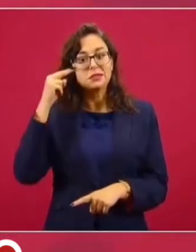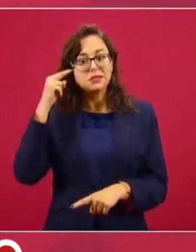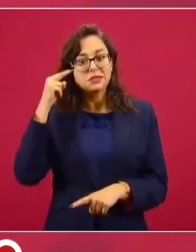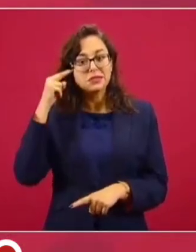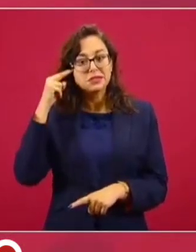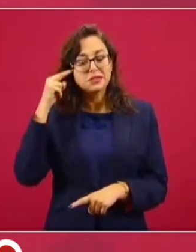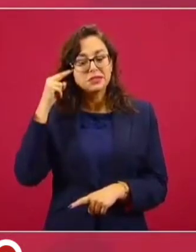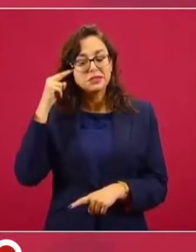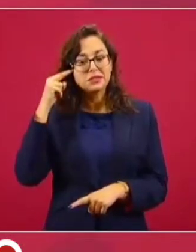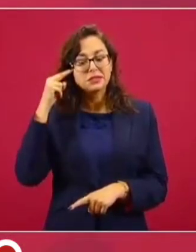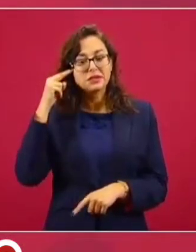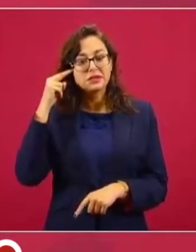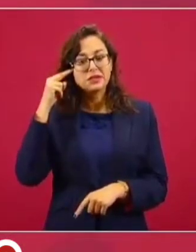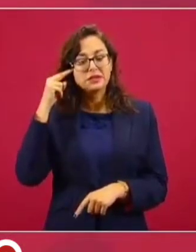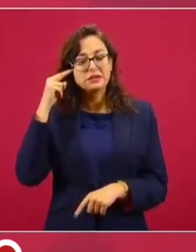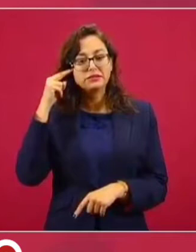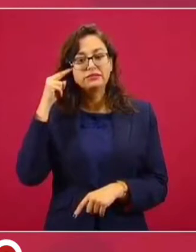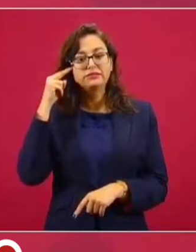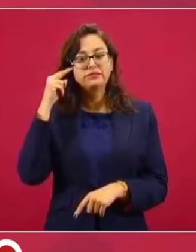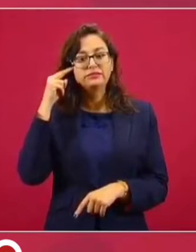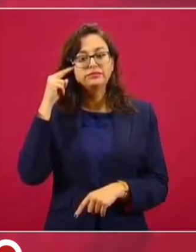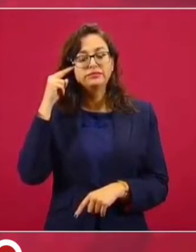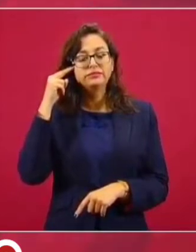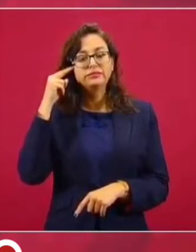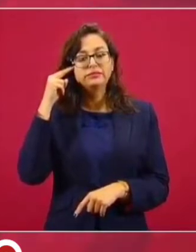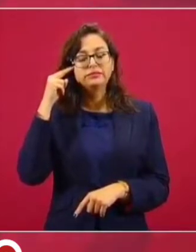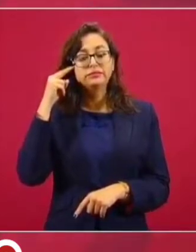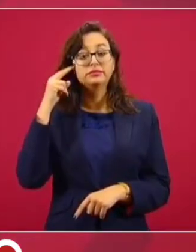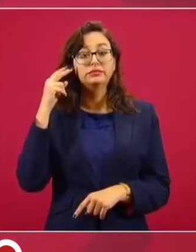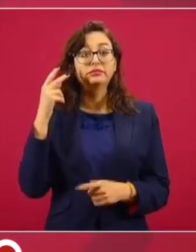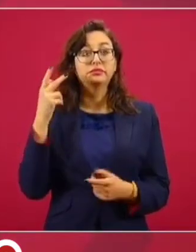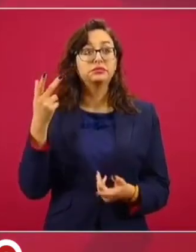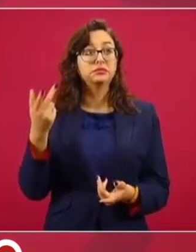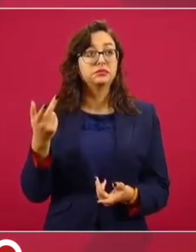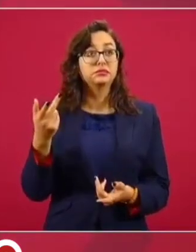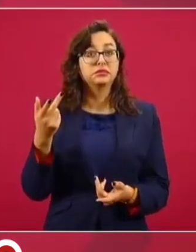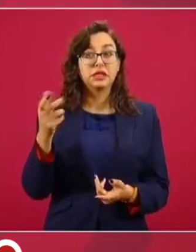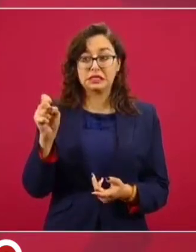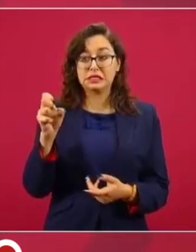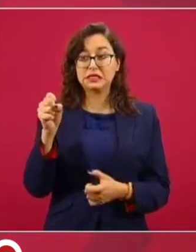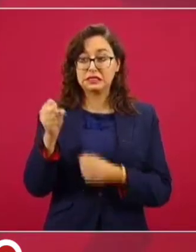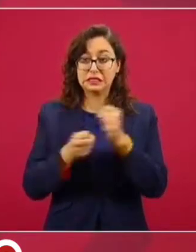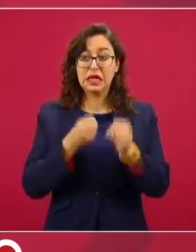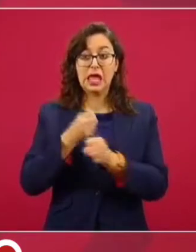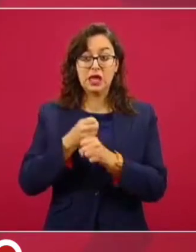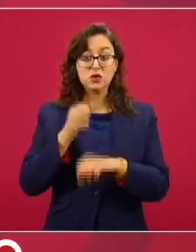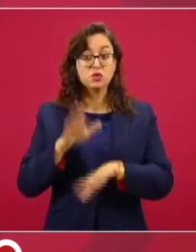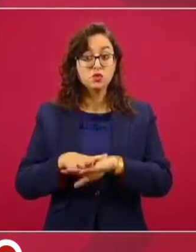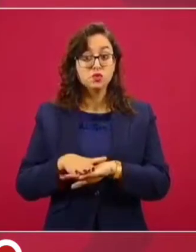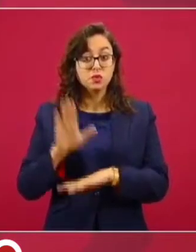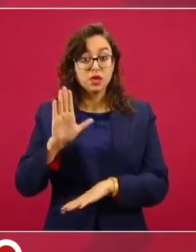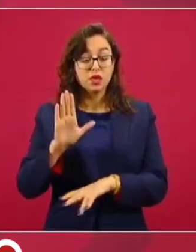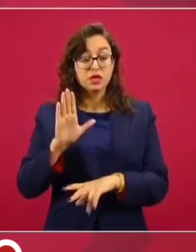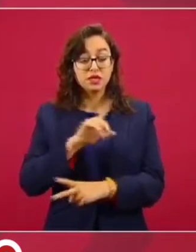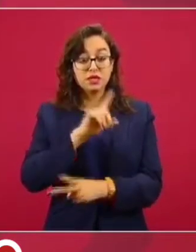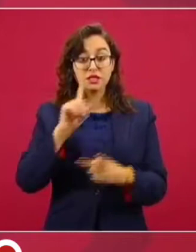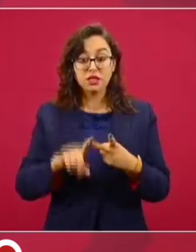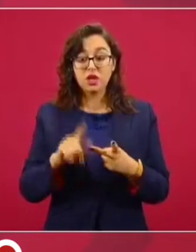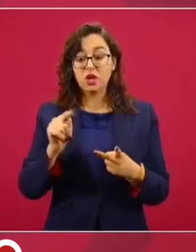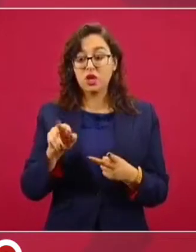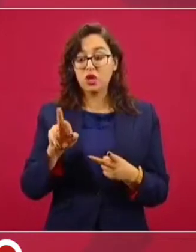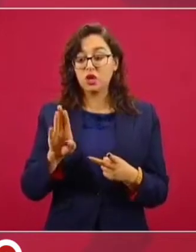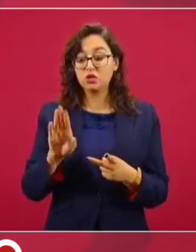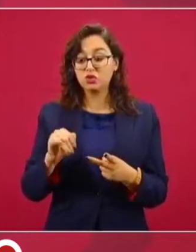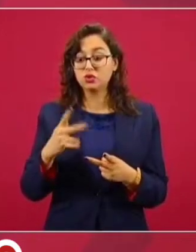de más de 60 años, el presidente Trump también ya